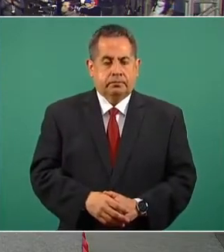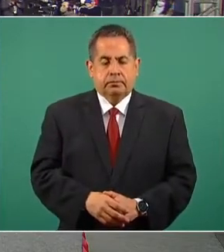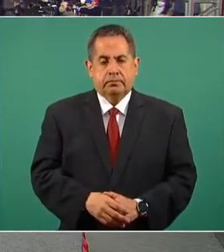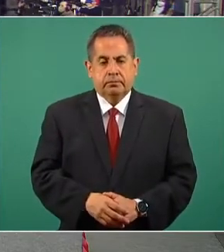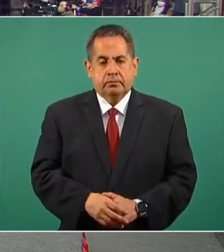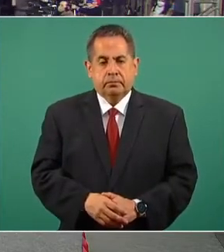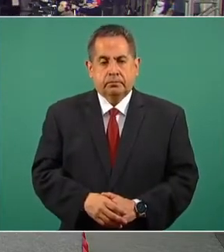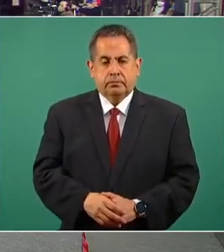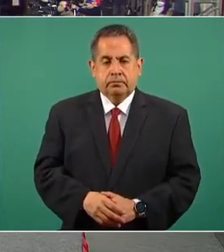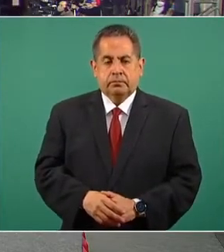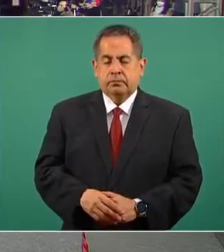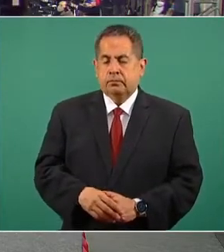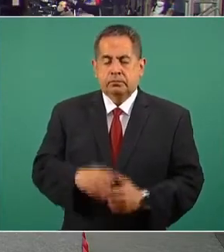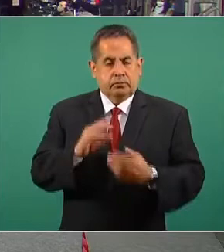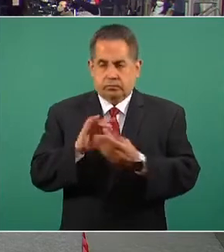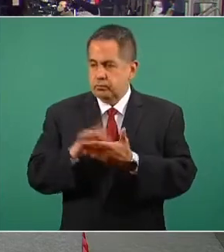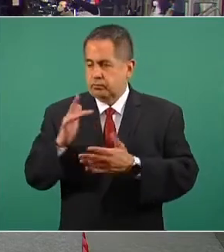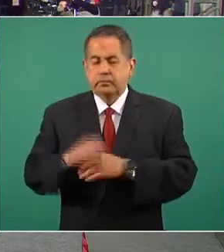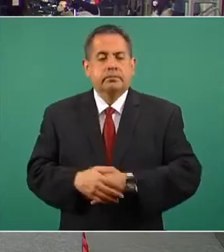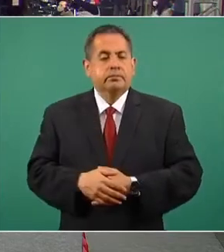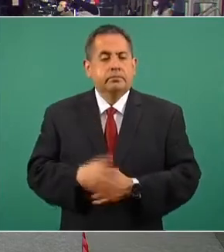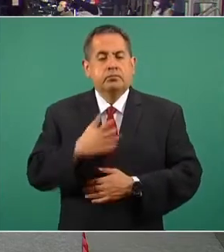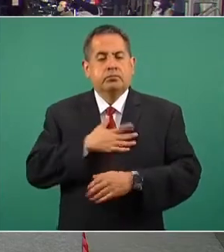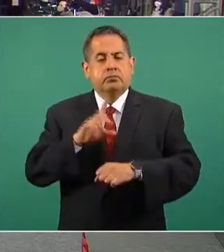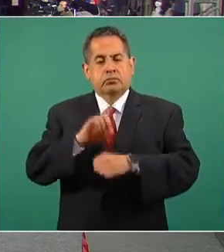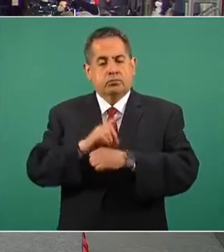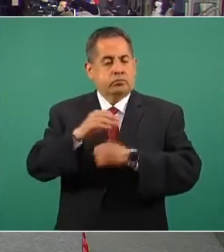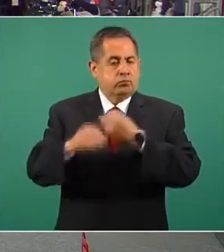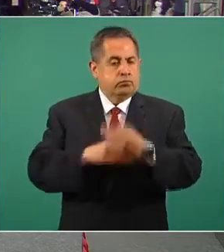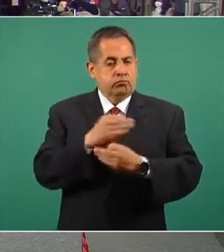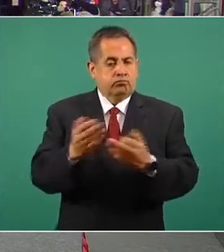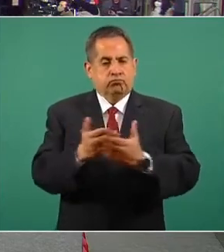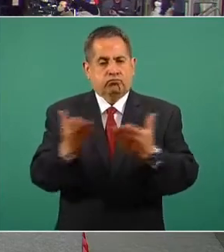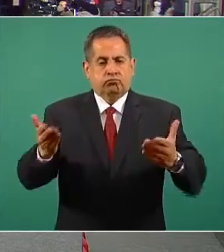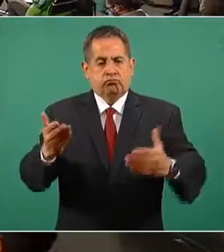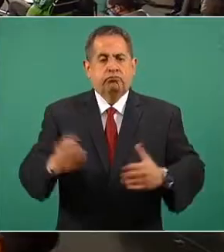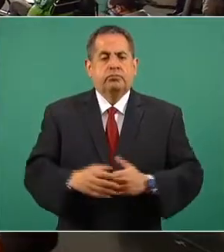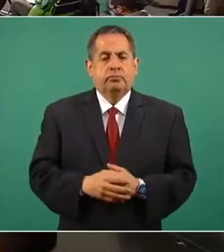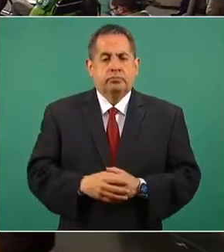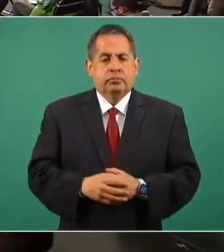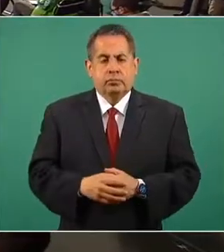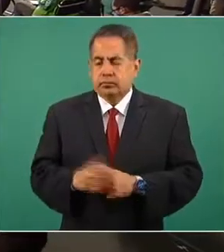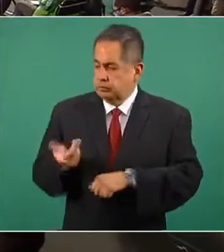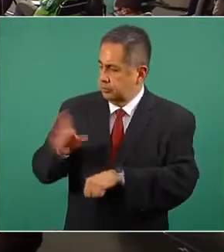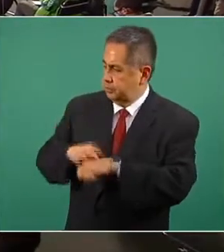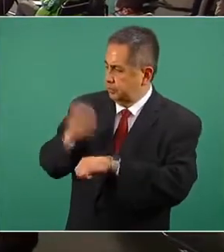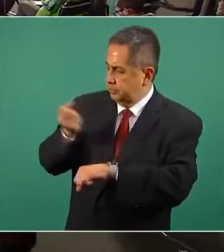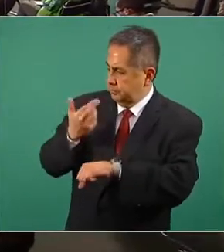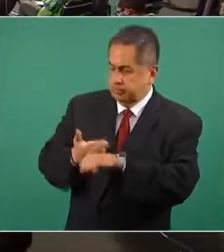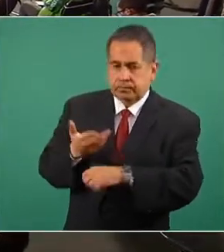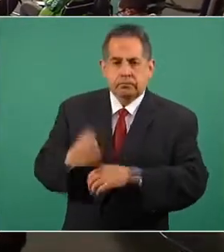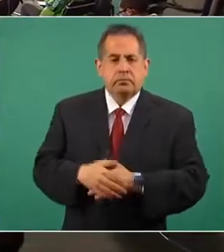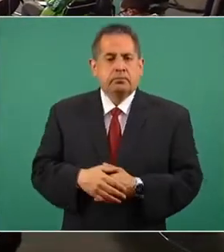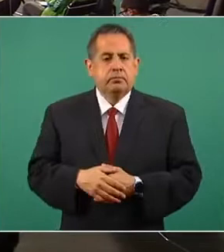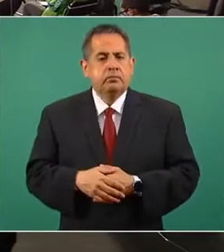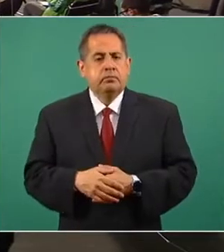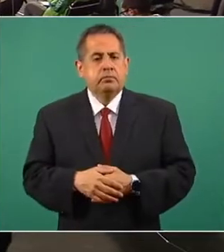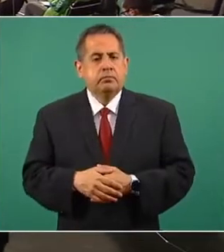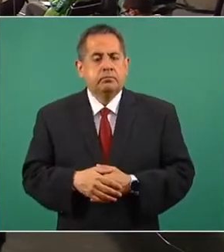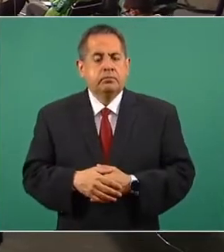Muchas gracias y muy buenos días a todas y a todos. Con su permiso, secretaria, estimado